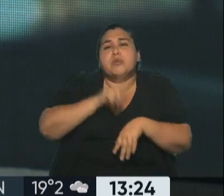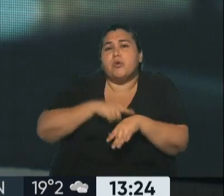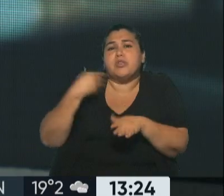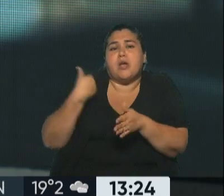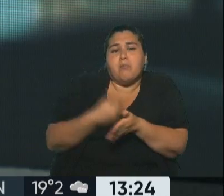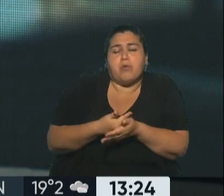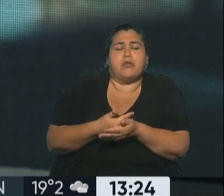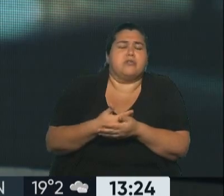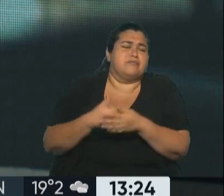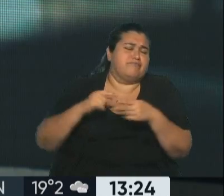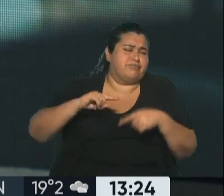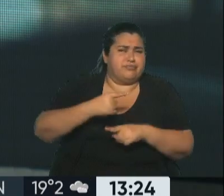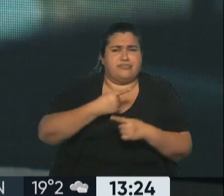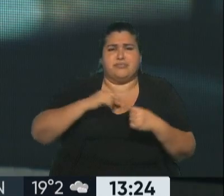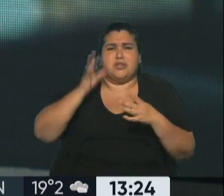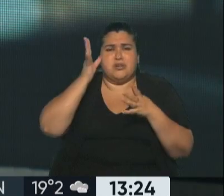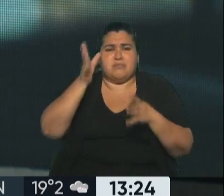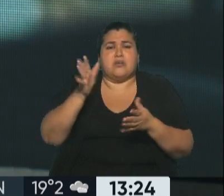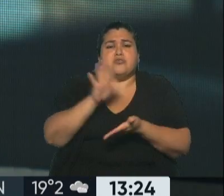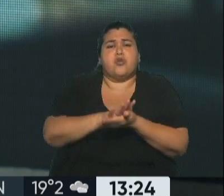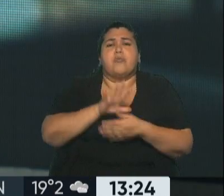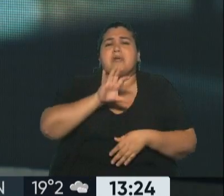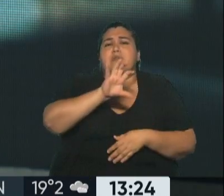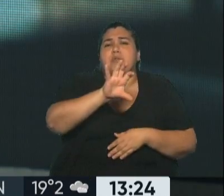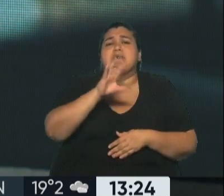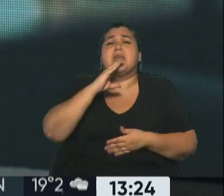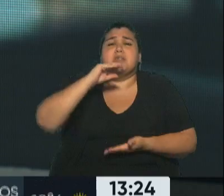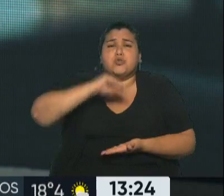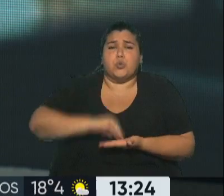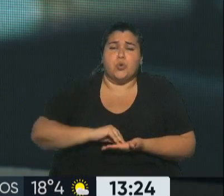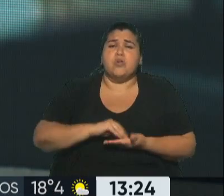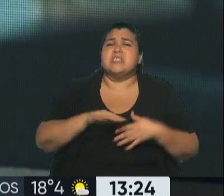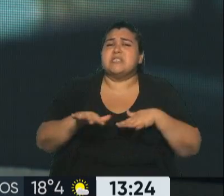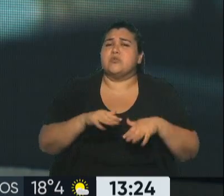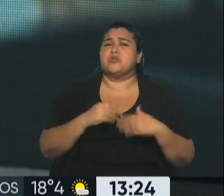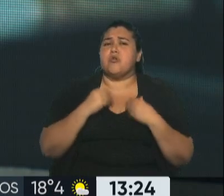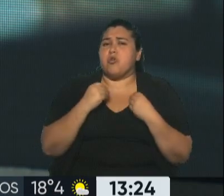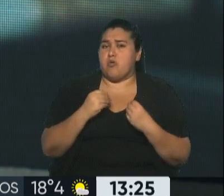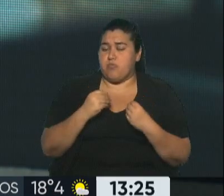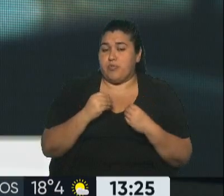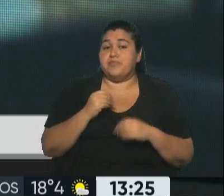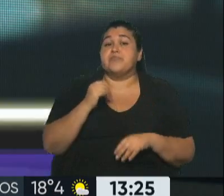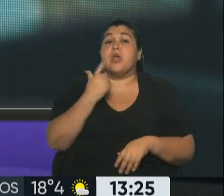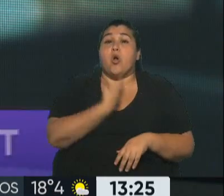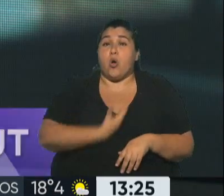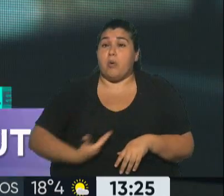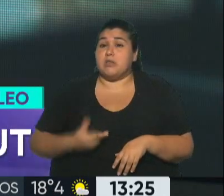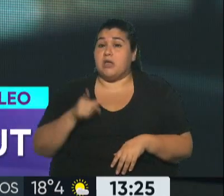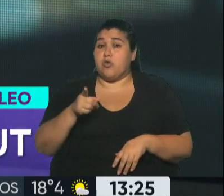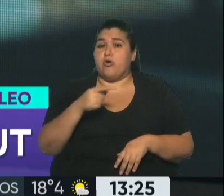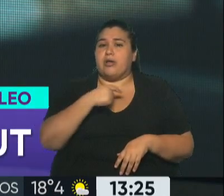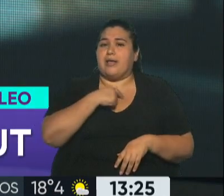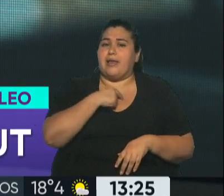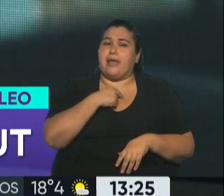hubo muchas repercusiones, que es la situación en la provincia de Chubut y esta posibilidad que plantea el gobernador de cortar